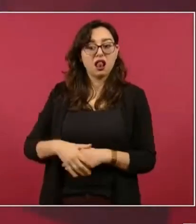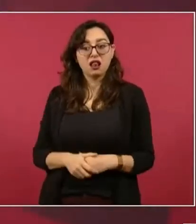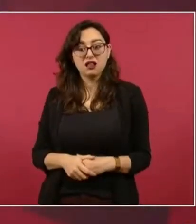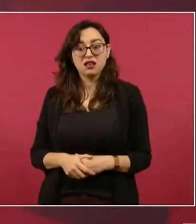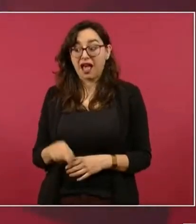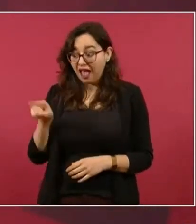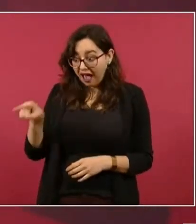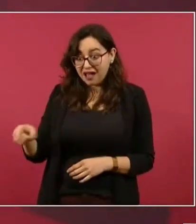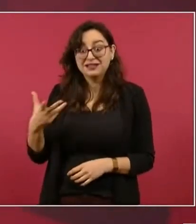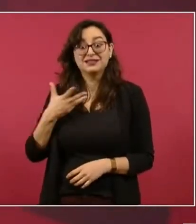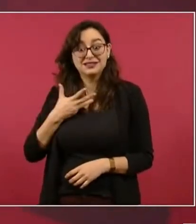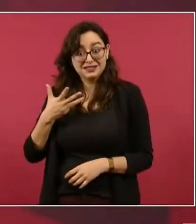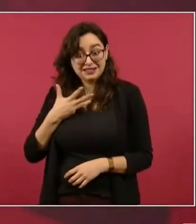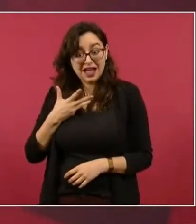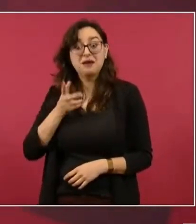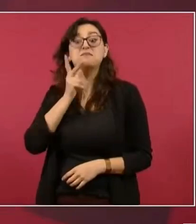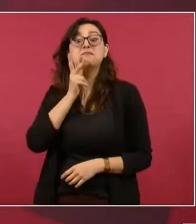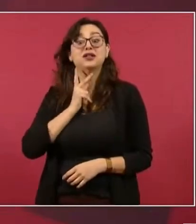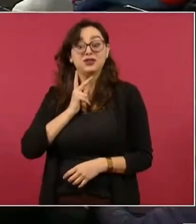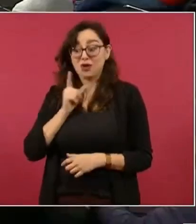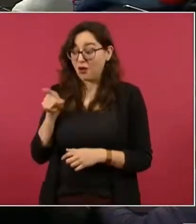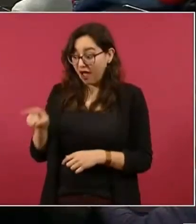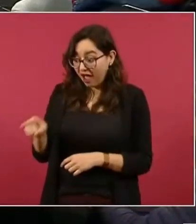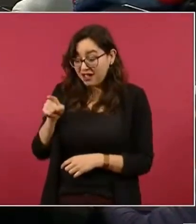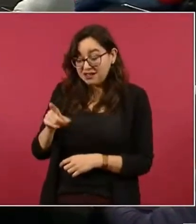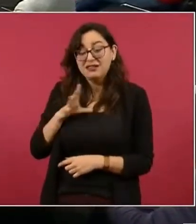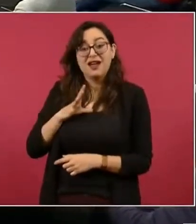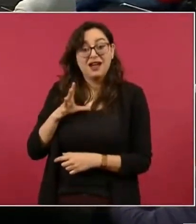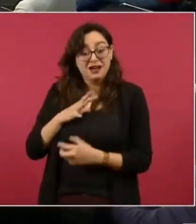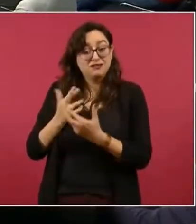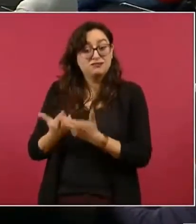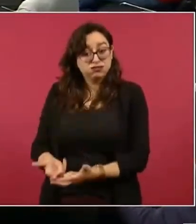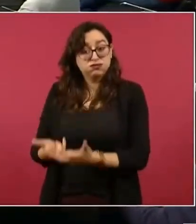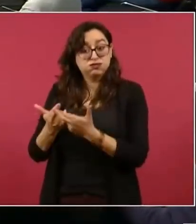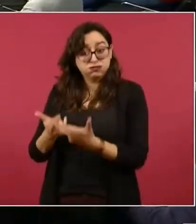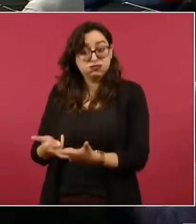¿Y cuánto nos cuesta sacar el petróleo en Tabasco?